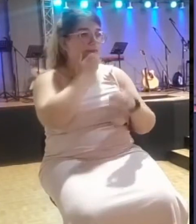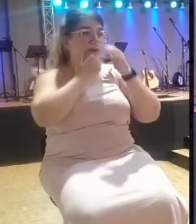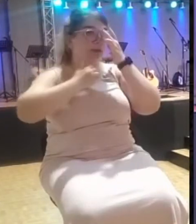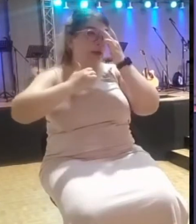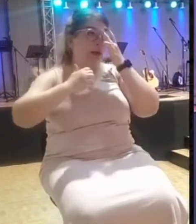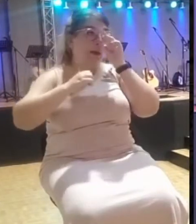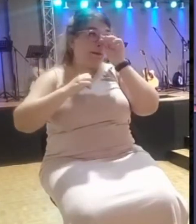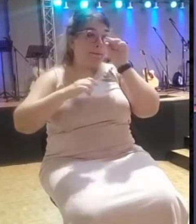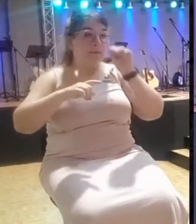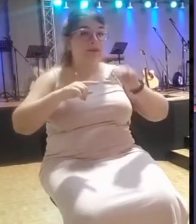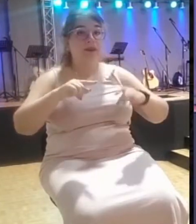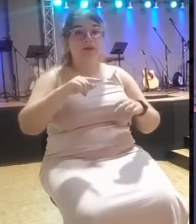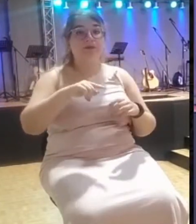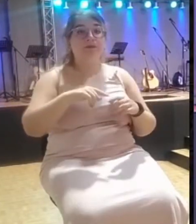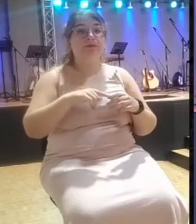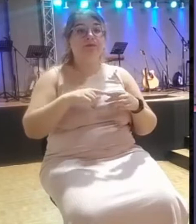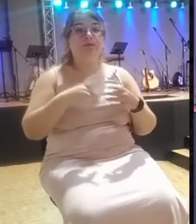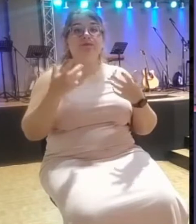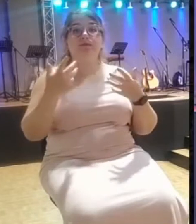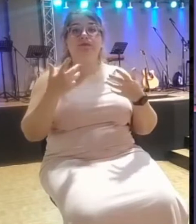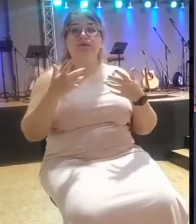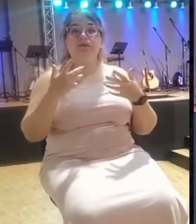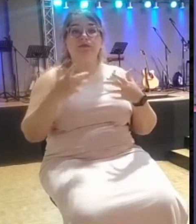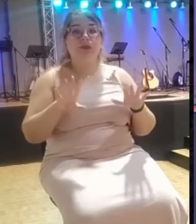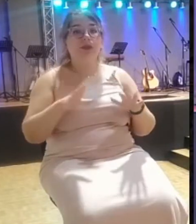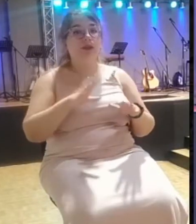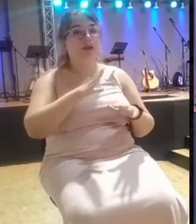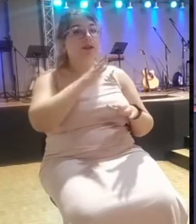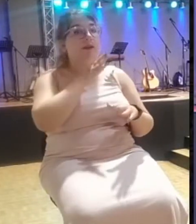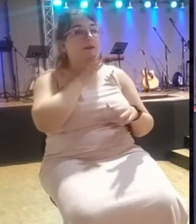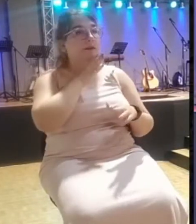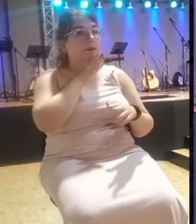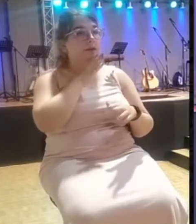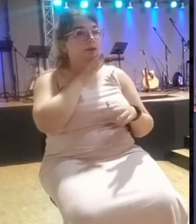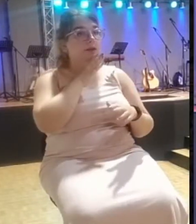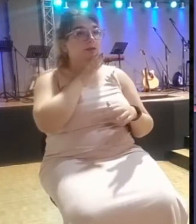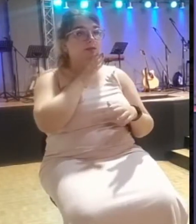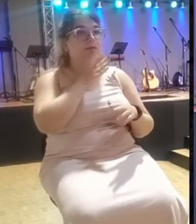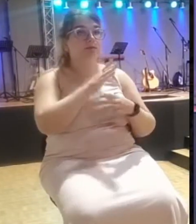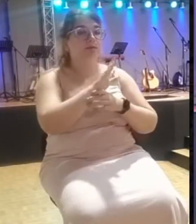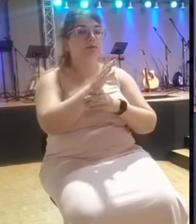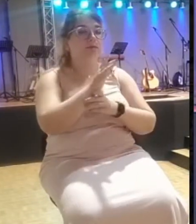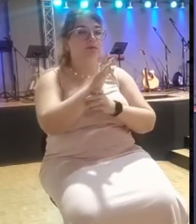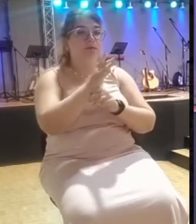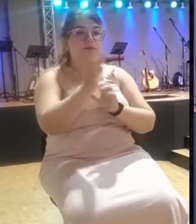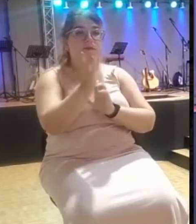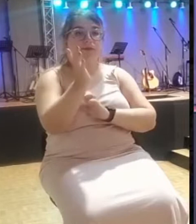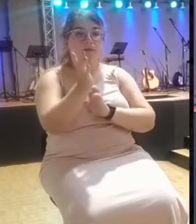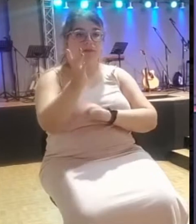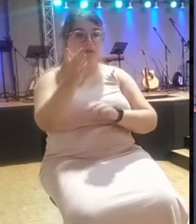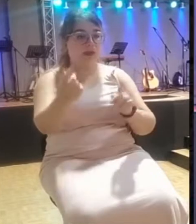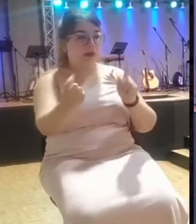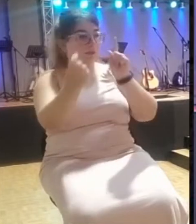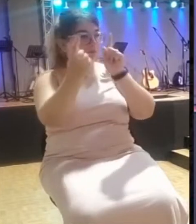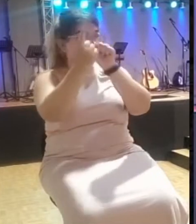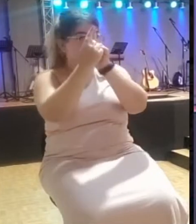sucede ahí es que se presenta ante Acat y le dice que va a llover.